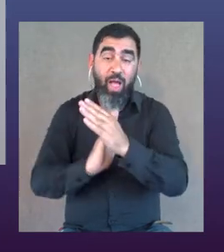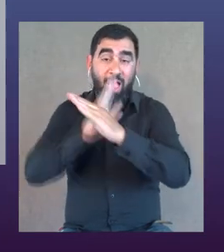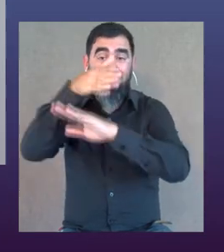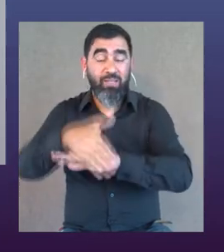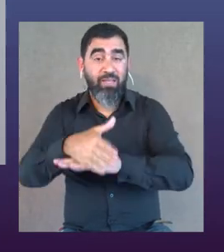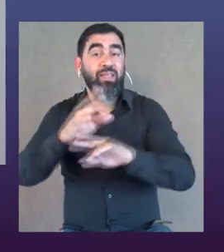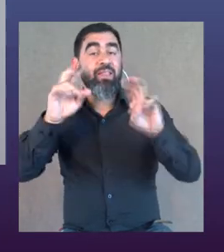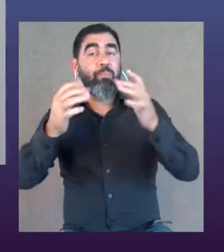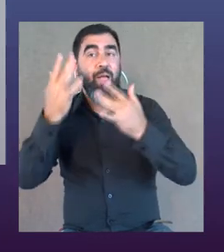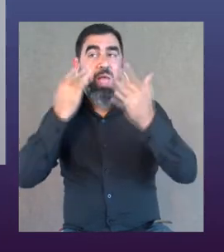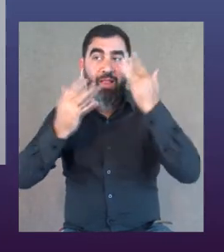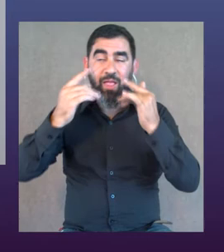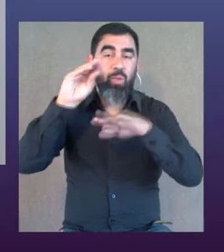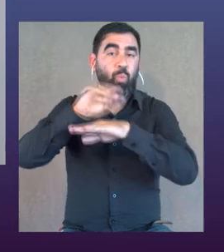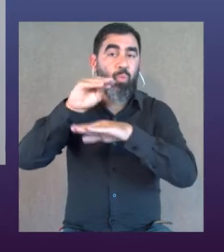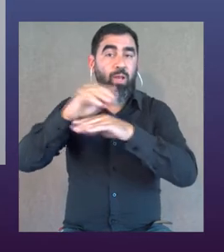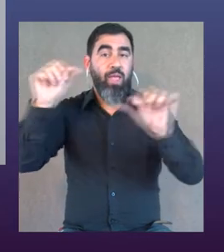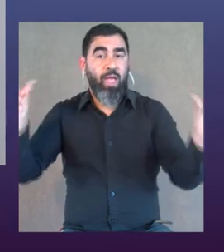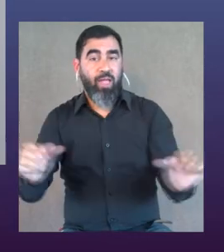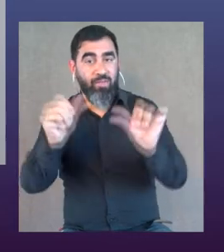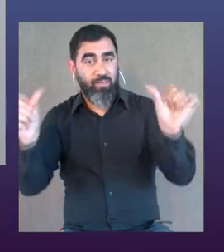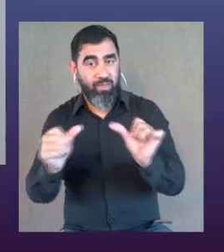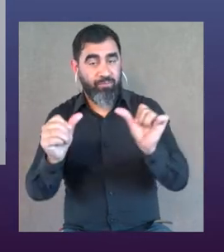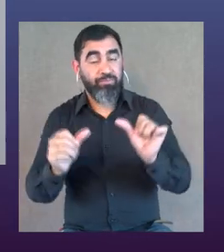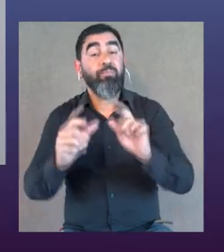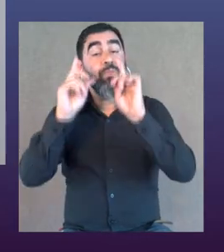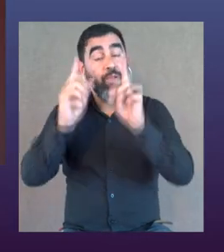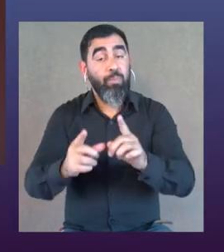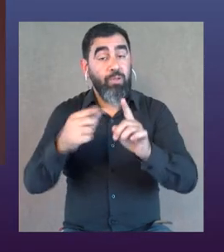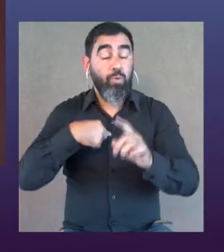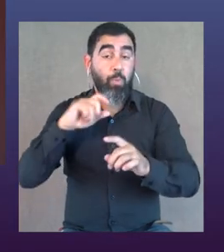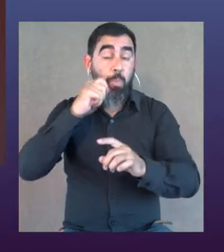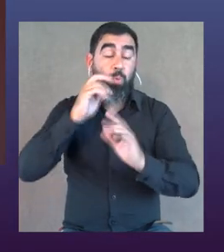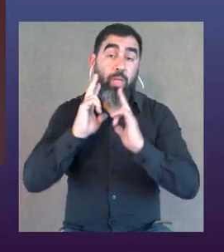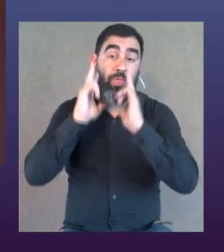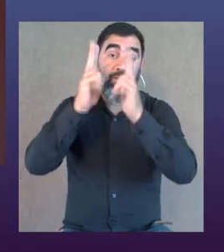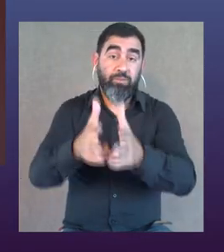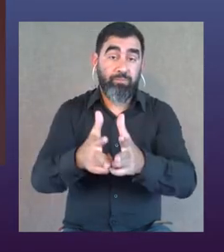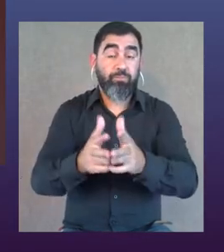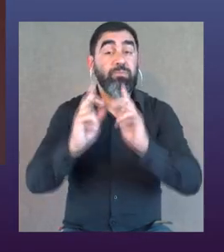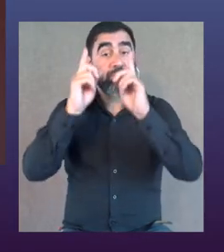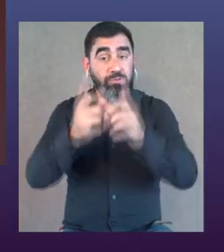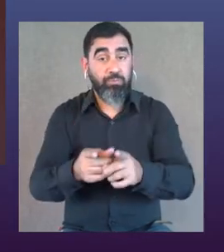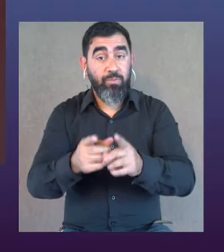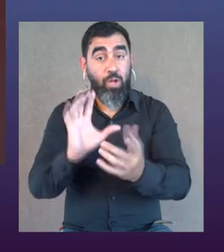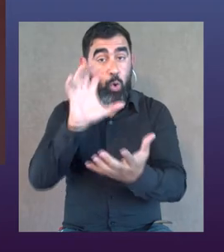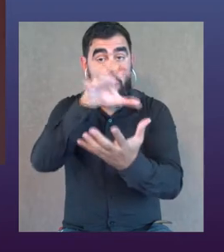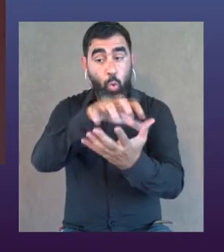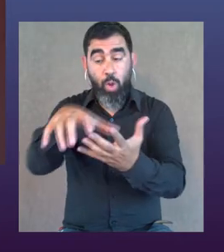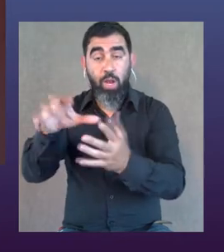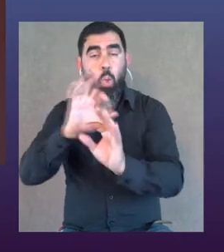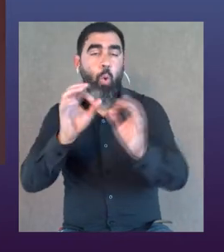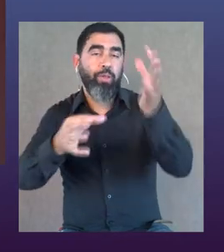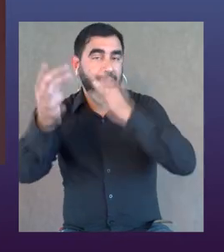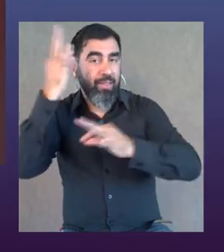puedan acceder a espectáculos y actividades estructurales. Un aspecto que me gusta comentarles es que también